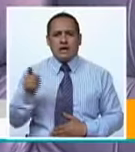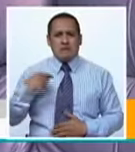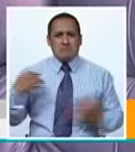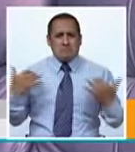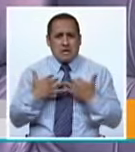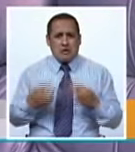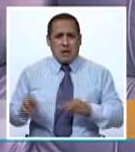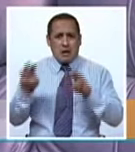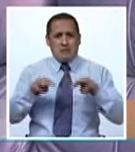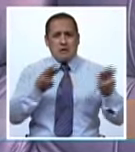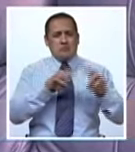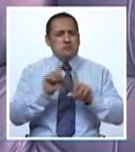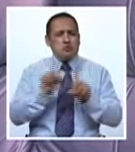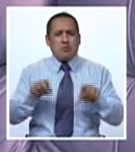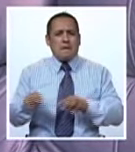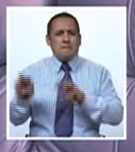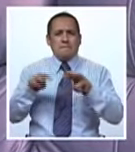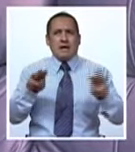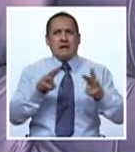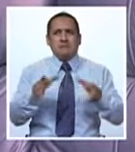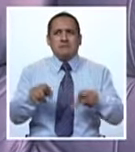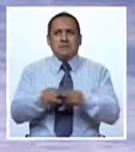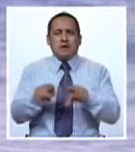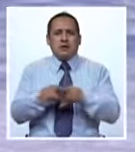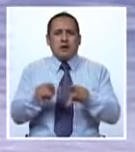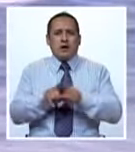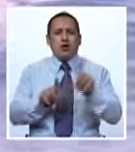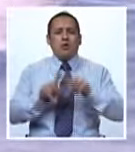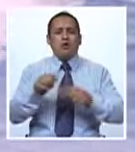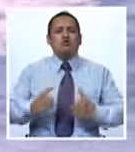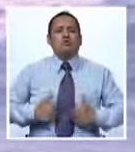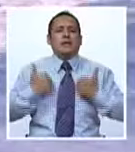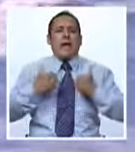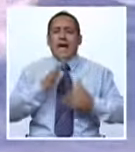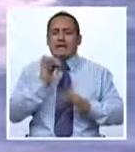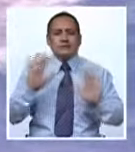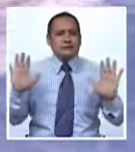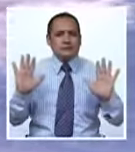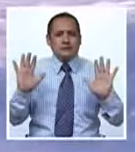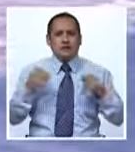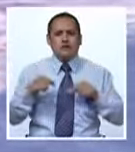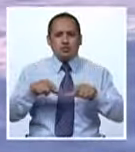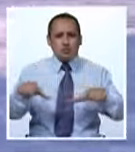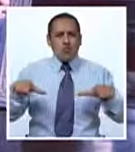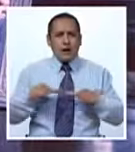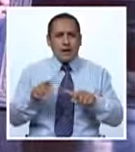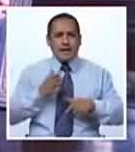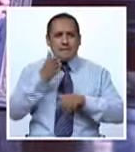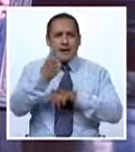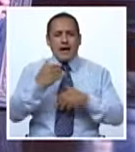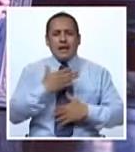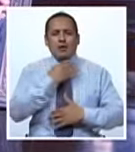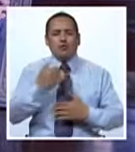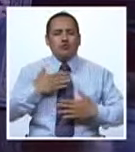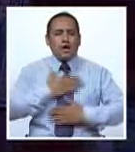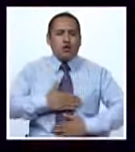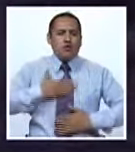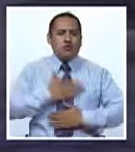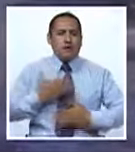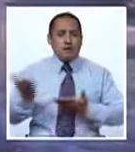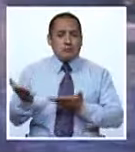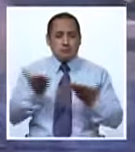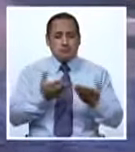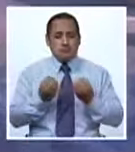Él no le tiene miedo al mar, digamos, para él el mar es algo que forma parte de él. Es un lugar donde él va contento, bien